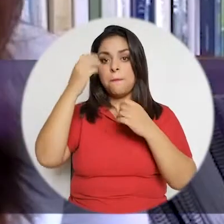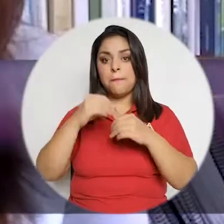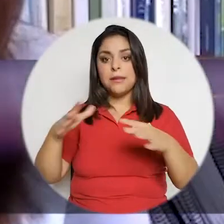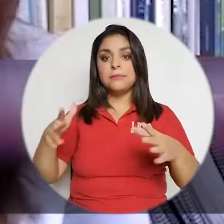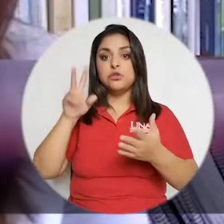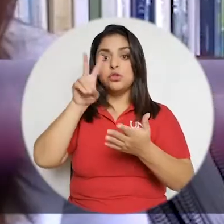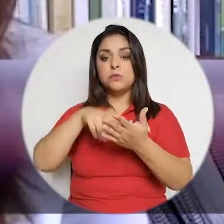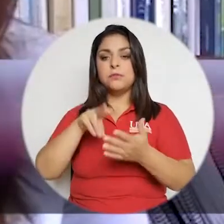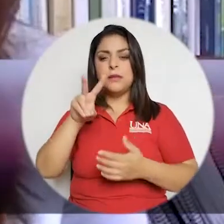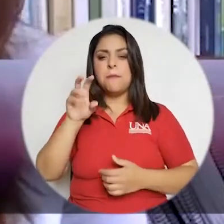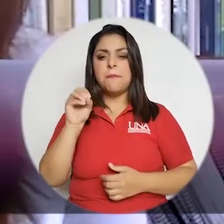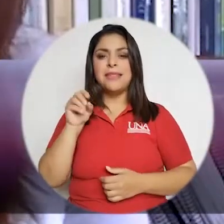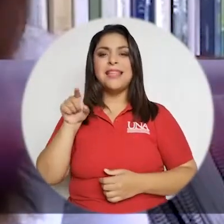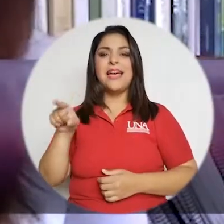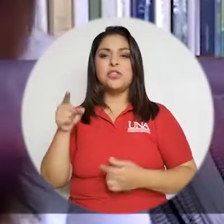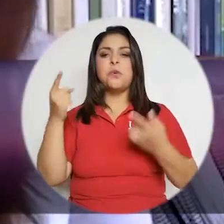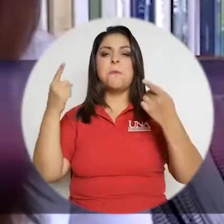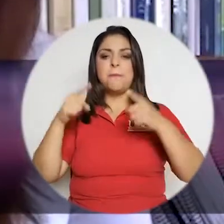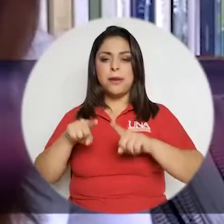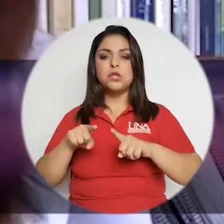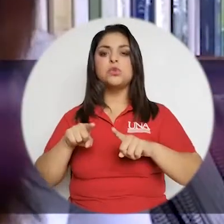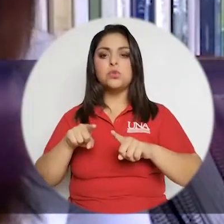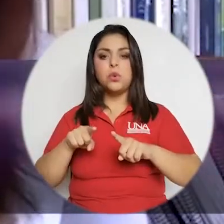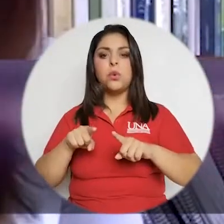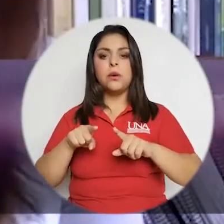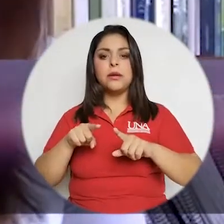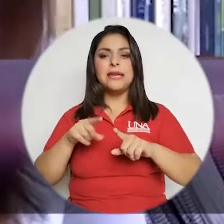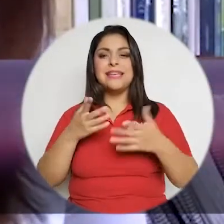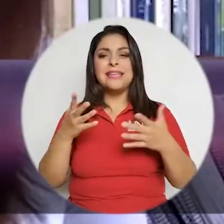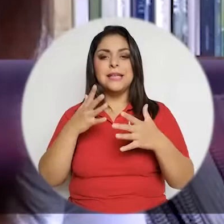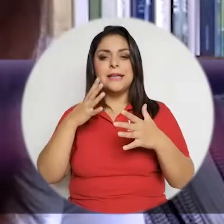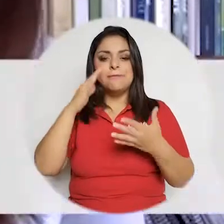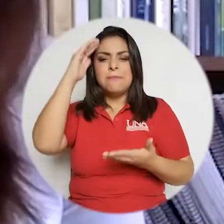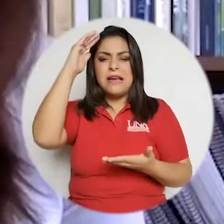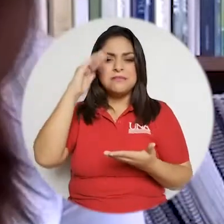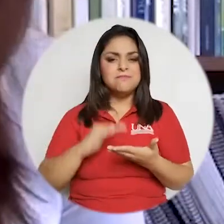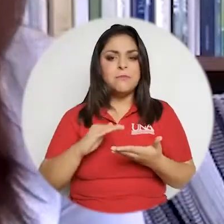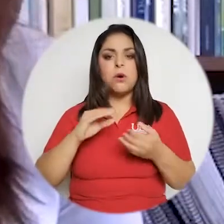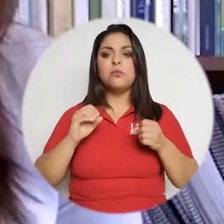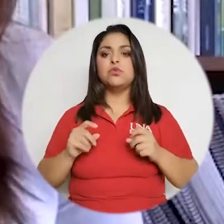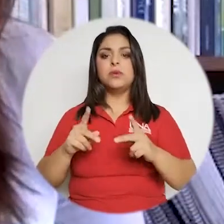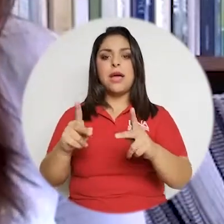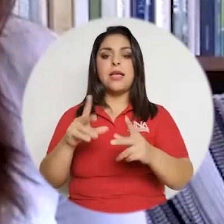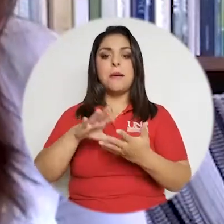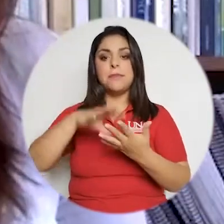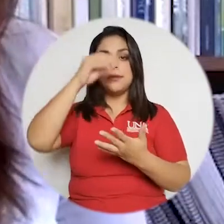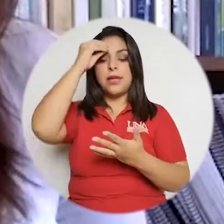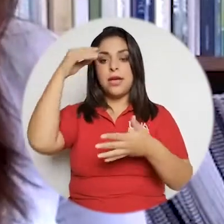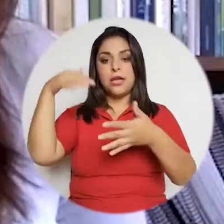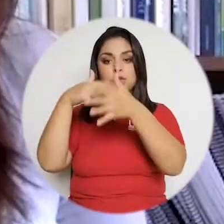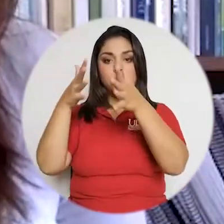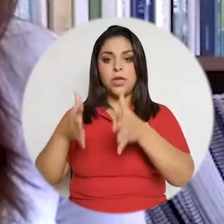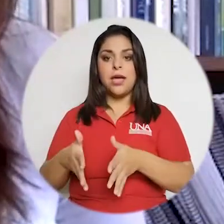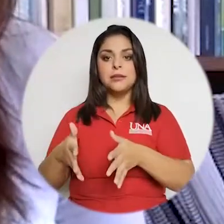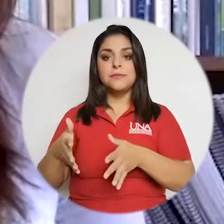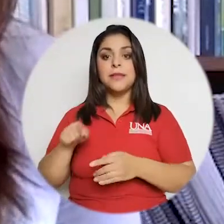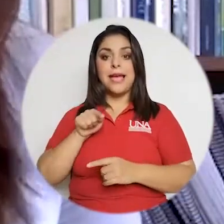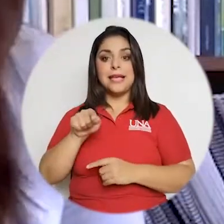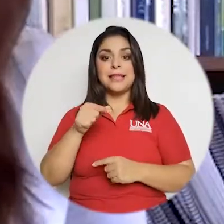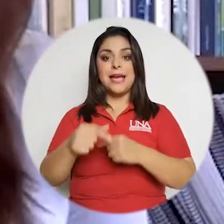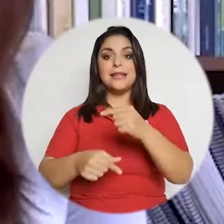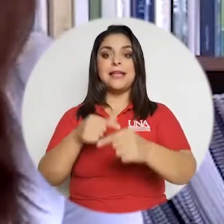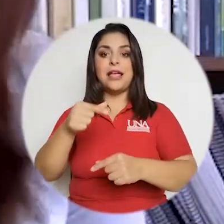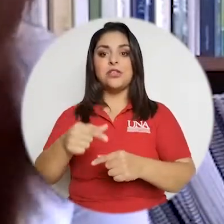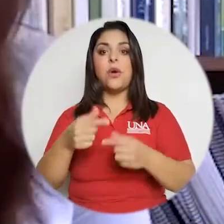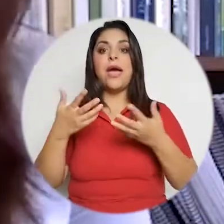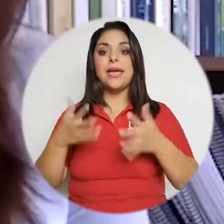en el 2020 fue una contracción de las oportunidades de aprendizaje de los estudiantes para